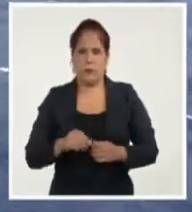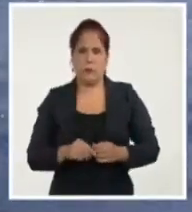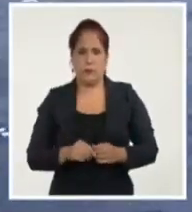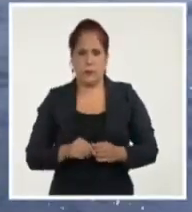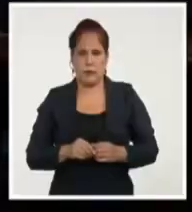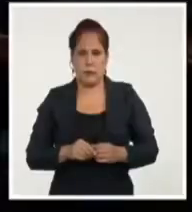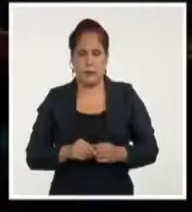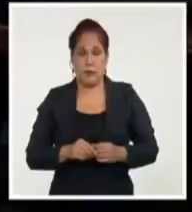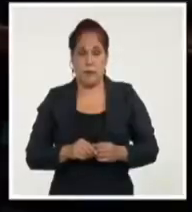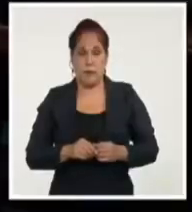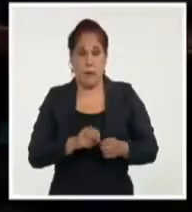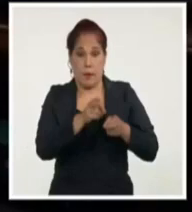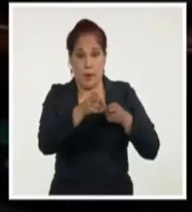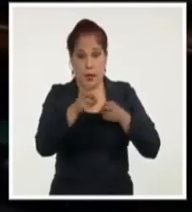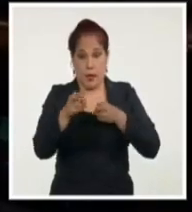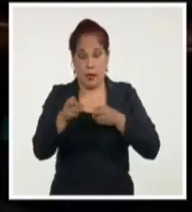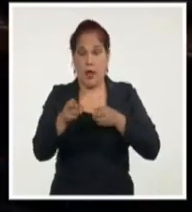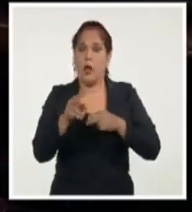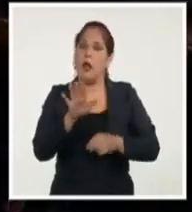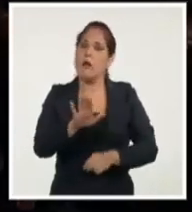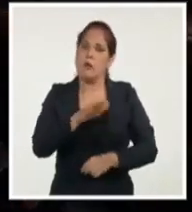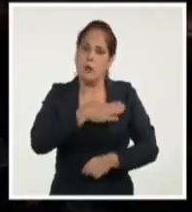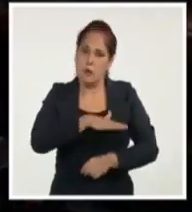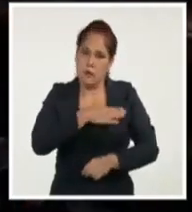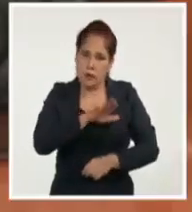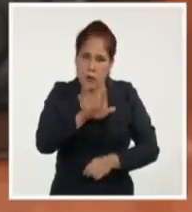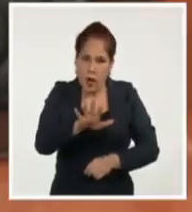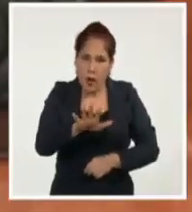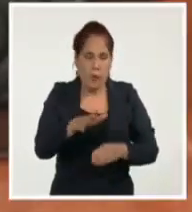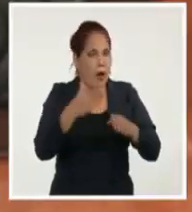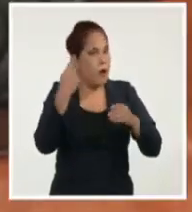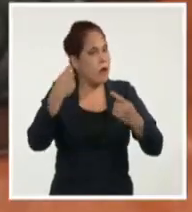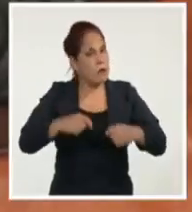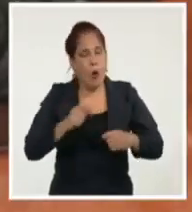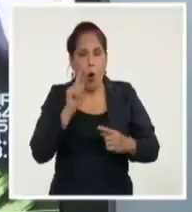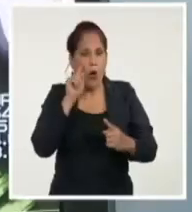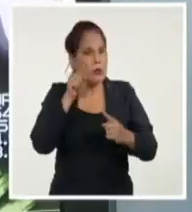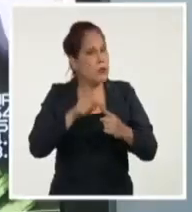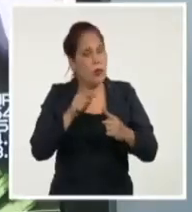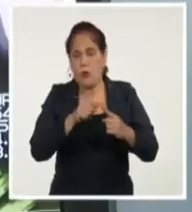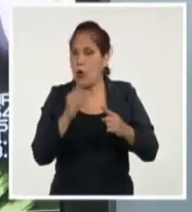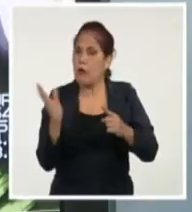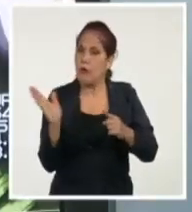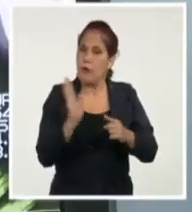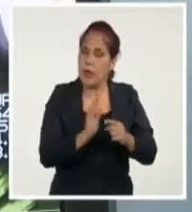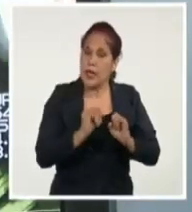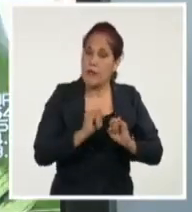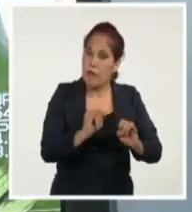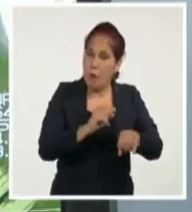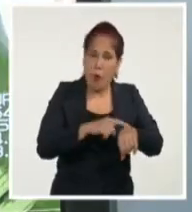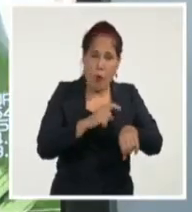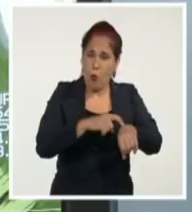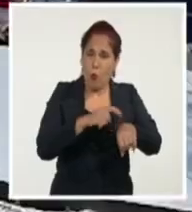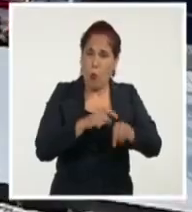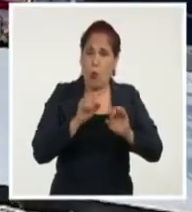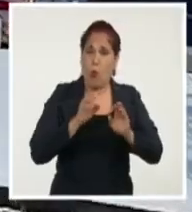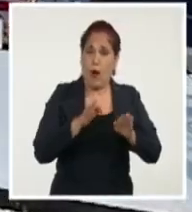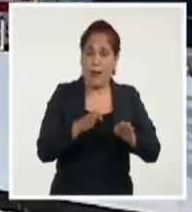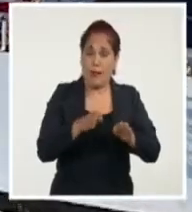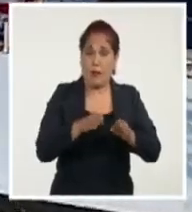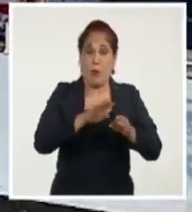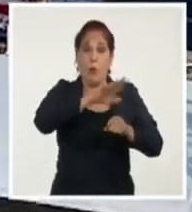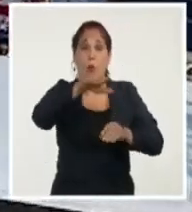tropas guardafronteras intentó persuadir a los tripulantes de abandonar su propósito e informó con inmediatez al cuerpo de